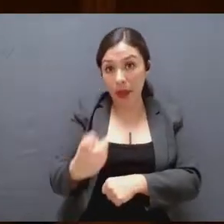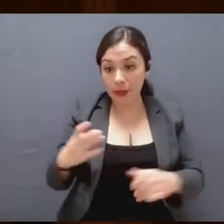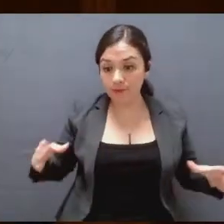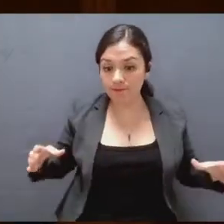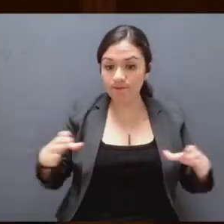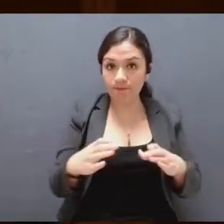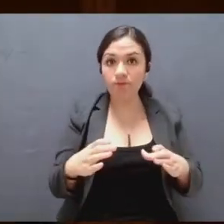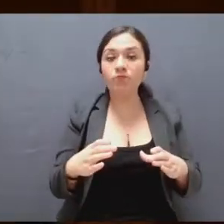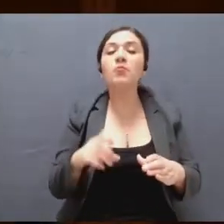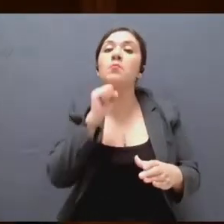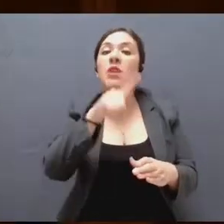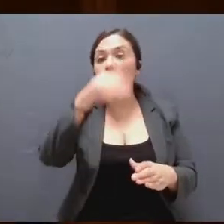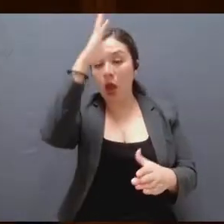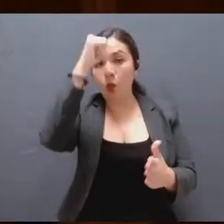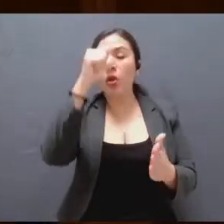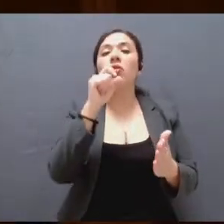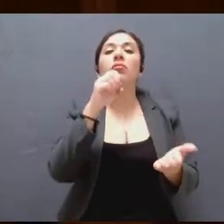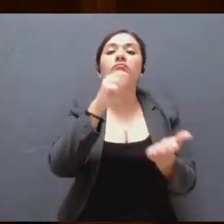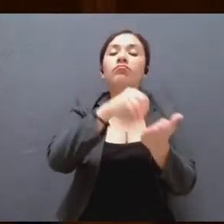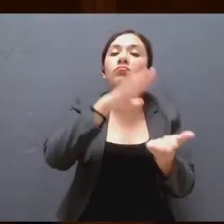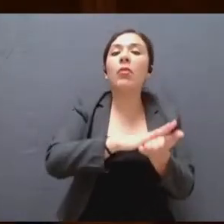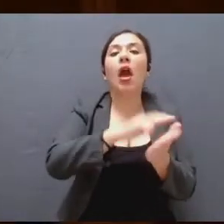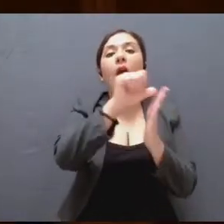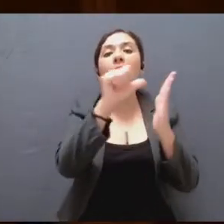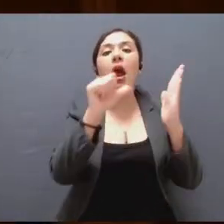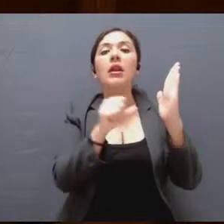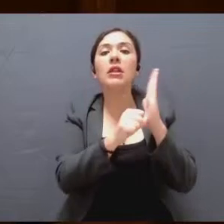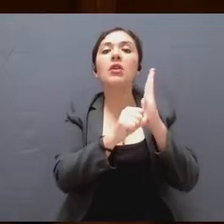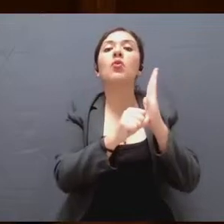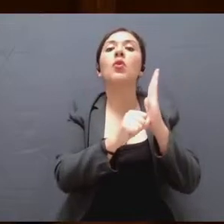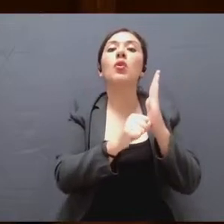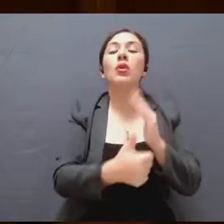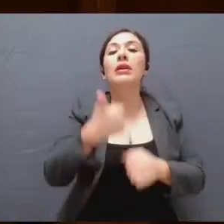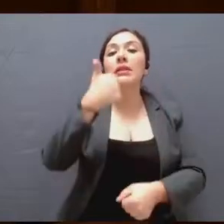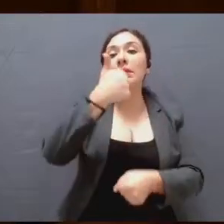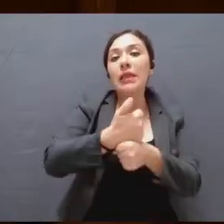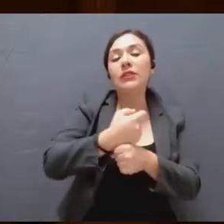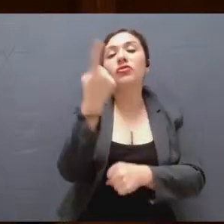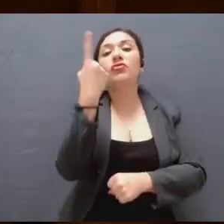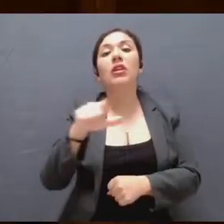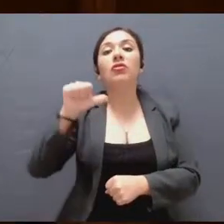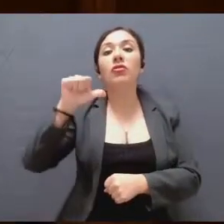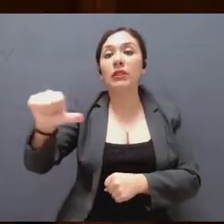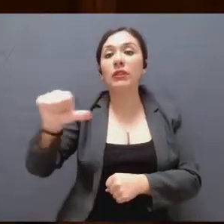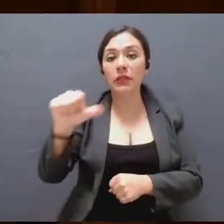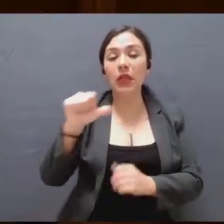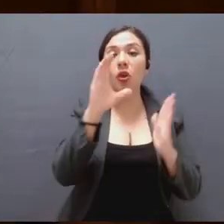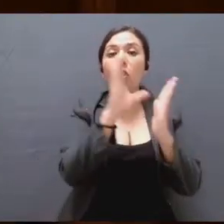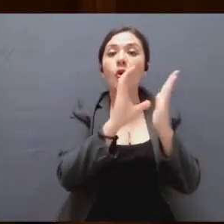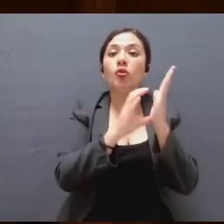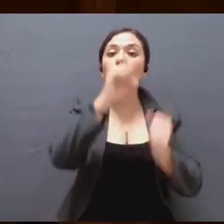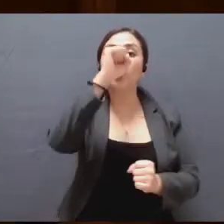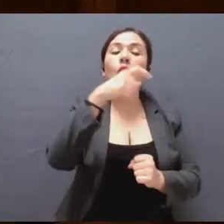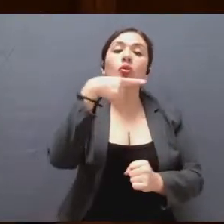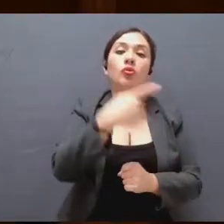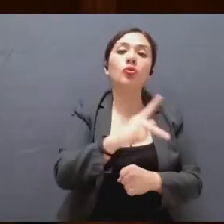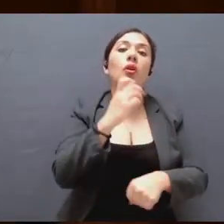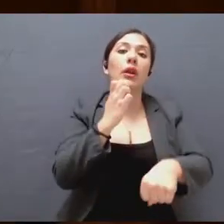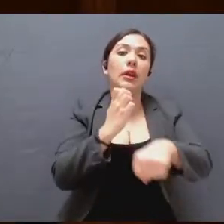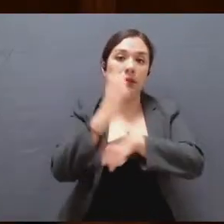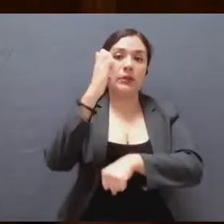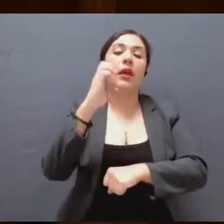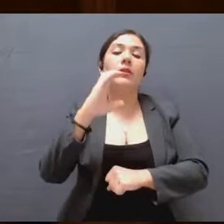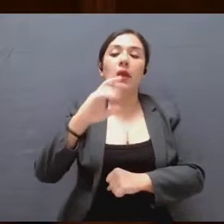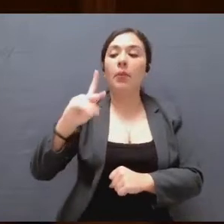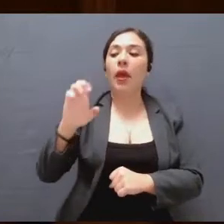con fundamento en lo dispuesto en los artículos 6º y 116 de la Constitución Política de los Estados Unidos